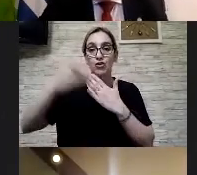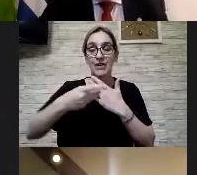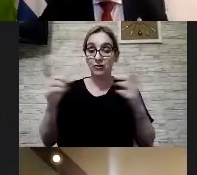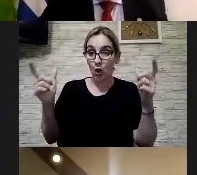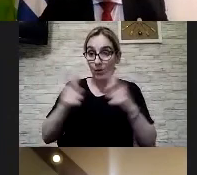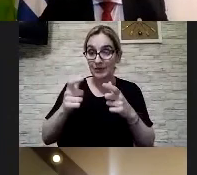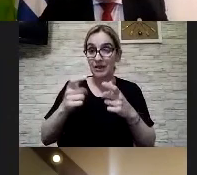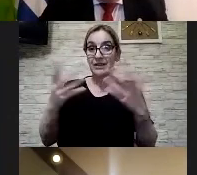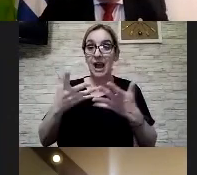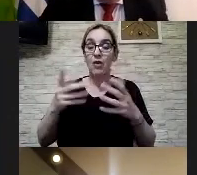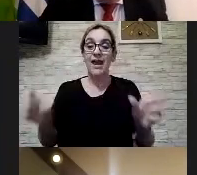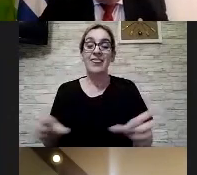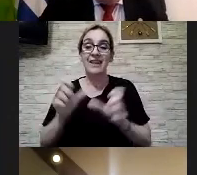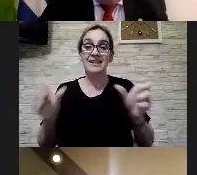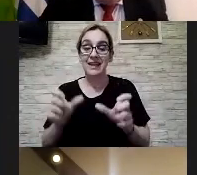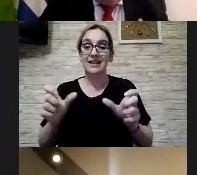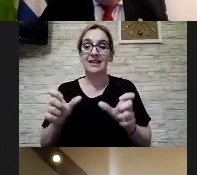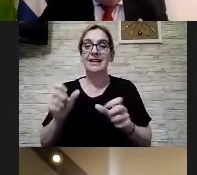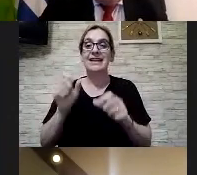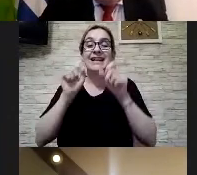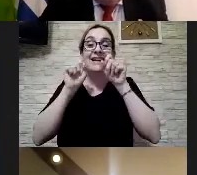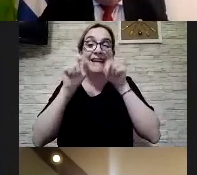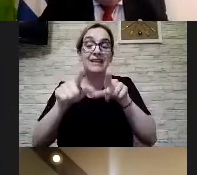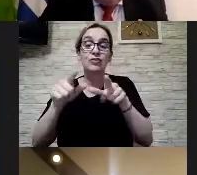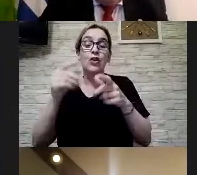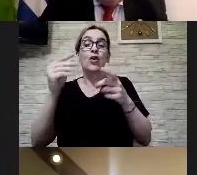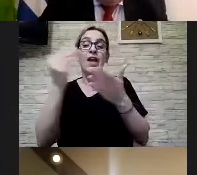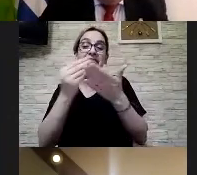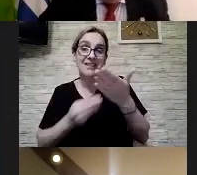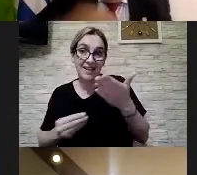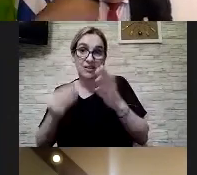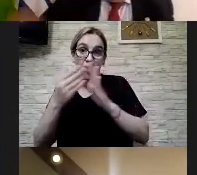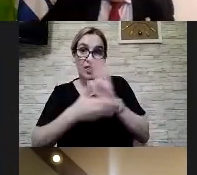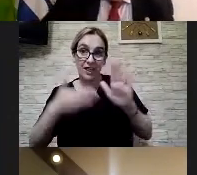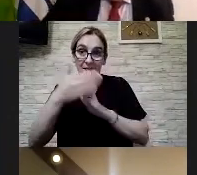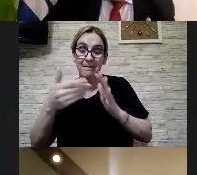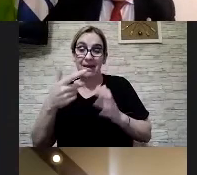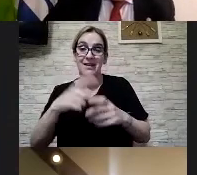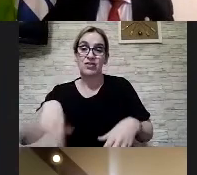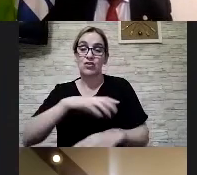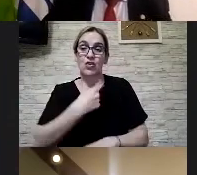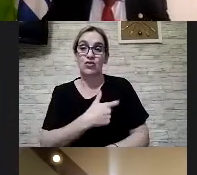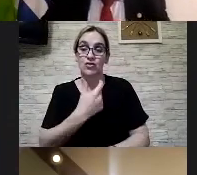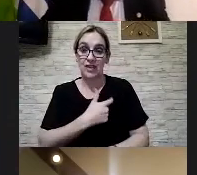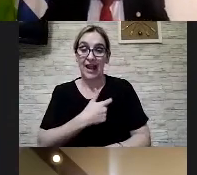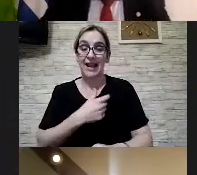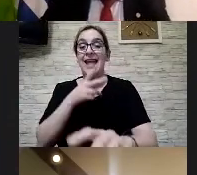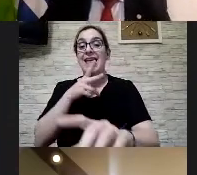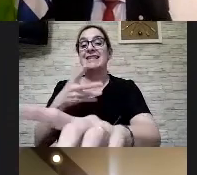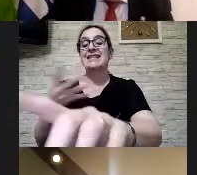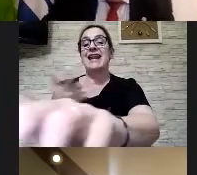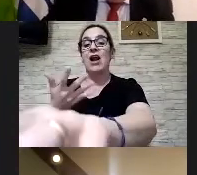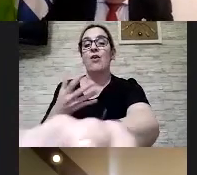target y esto es el diseño del mapa social ¿sí? es decir cuando tengamos el mapa